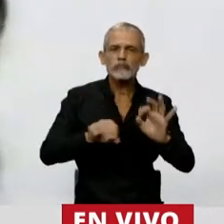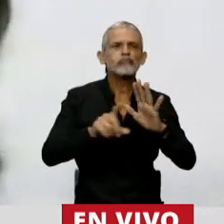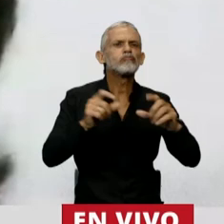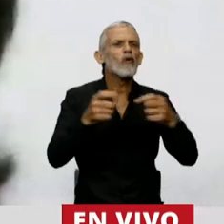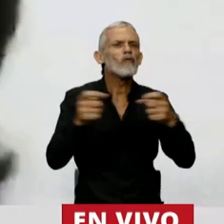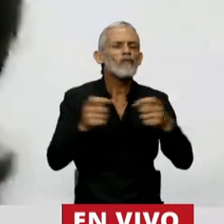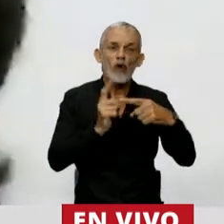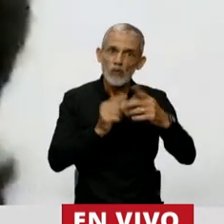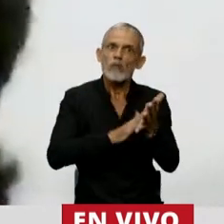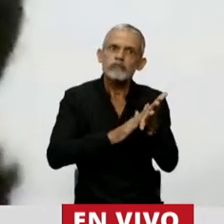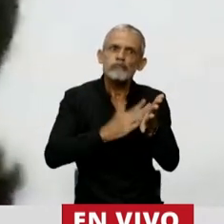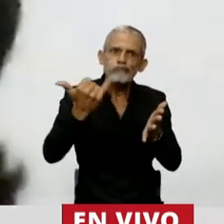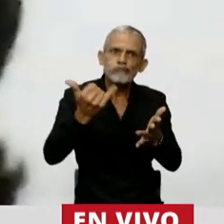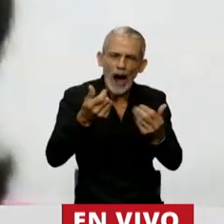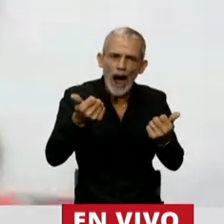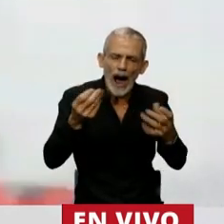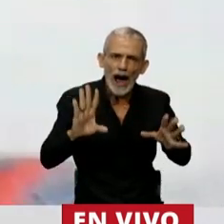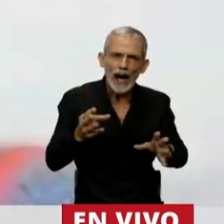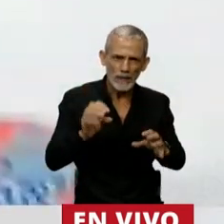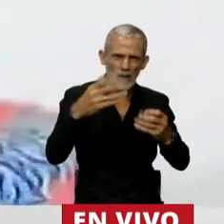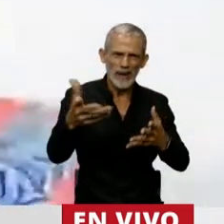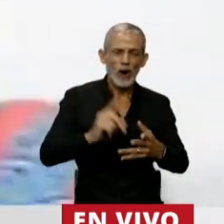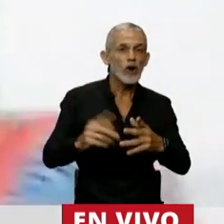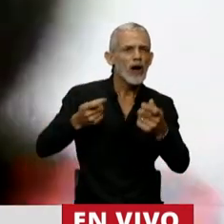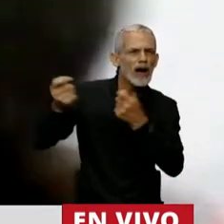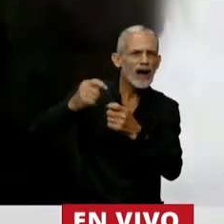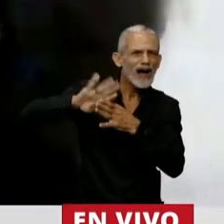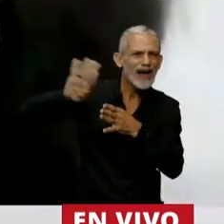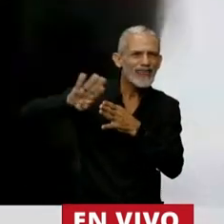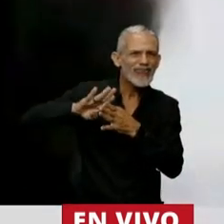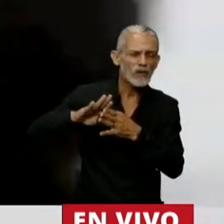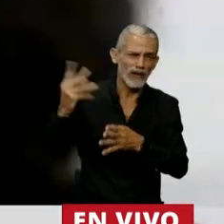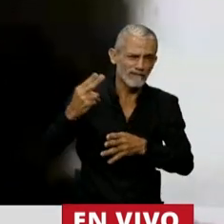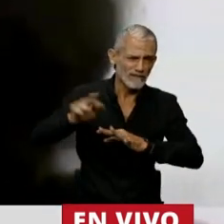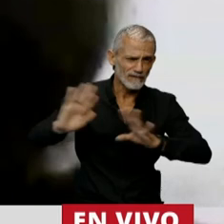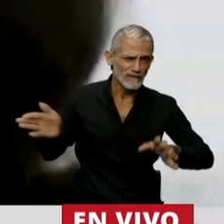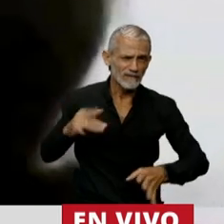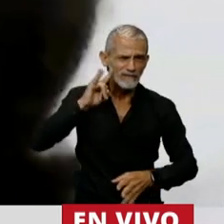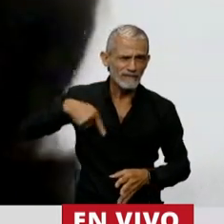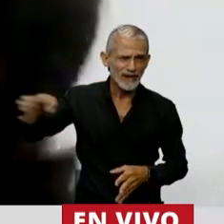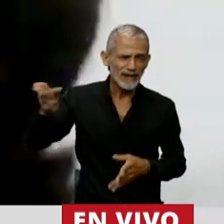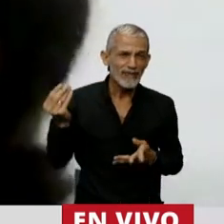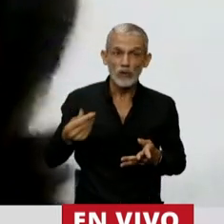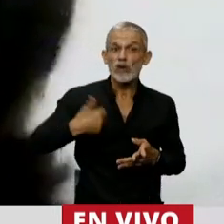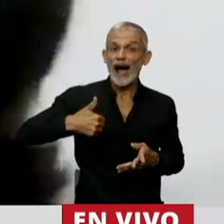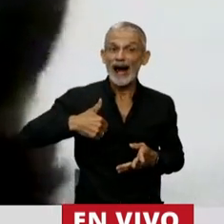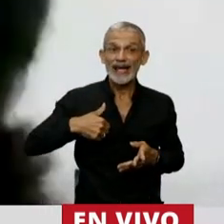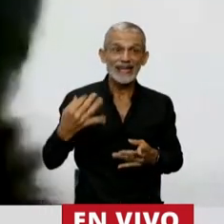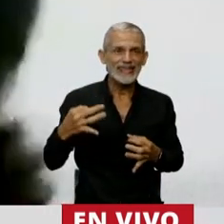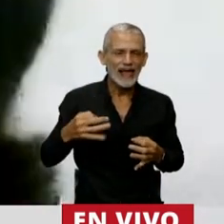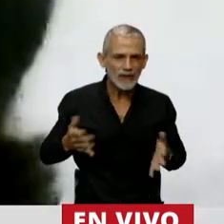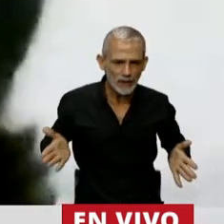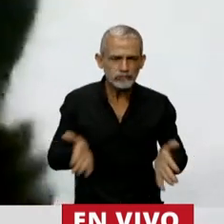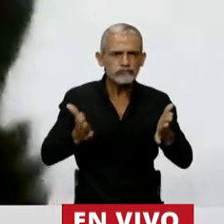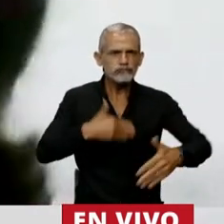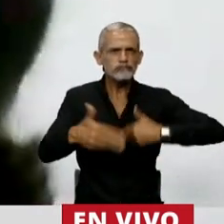y mejorada y funcionó. Por eso volvemos a renegociar una deuda absurda, y por eso debemos poner a la Argentina en el sendero de